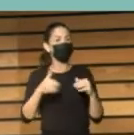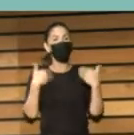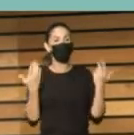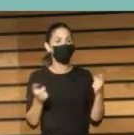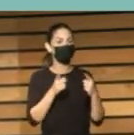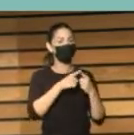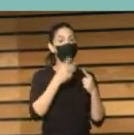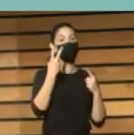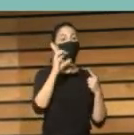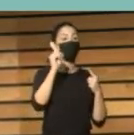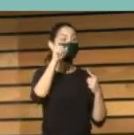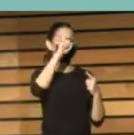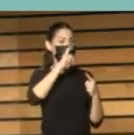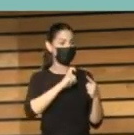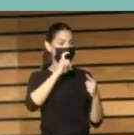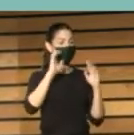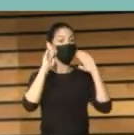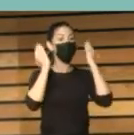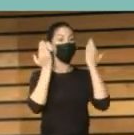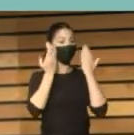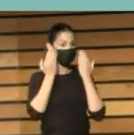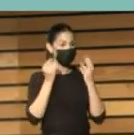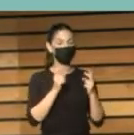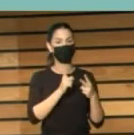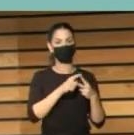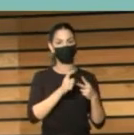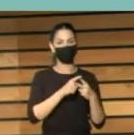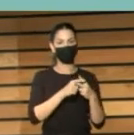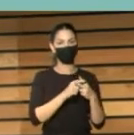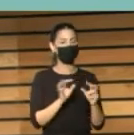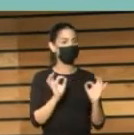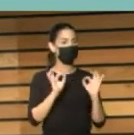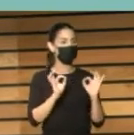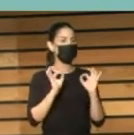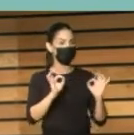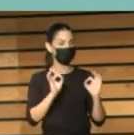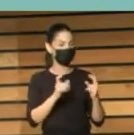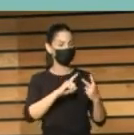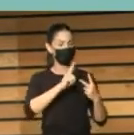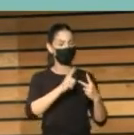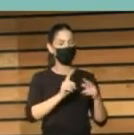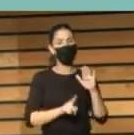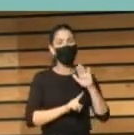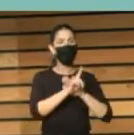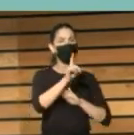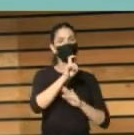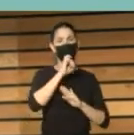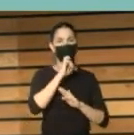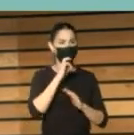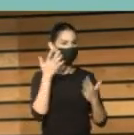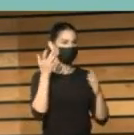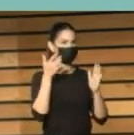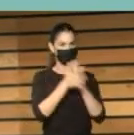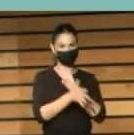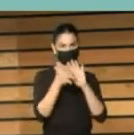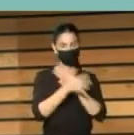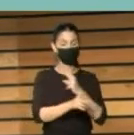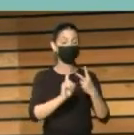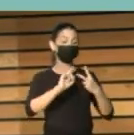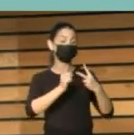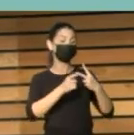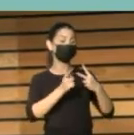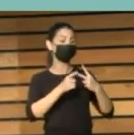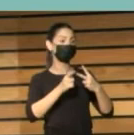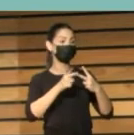que el viernes tenemos una sesión especial sobre estos 20 años y qué hemos aprendido y cómo hemos evolucionado. Y la segunda es que ya